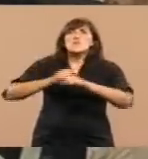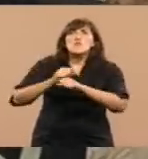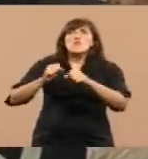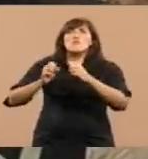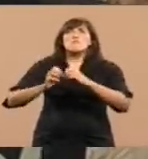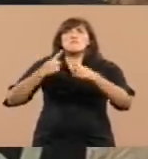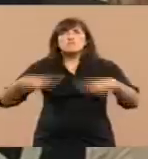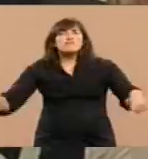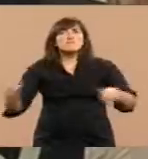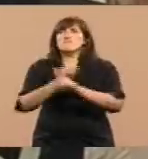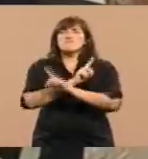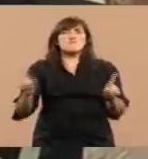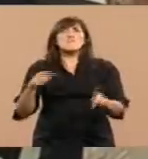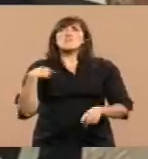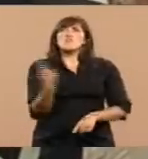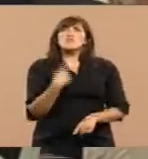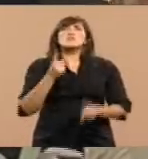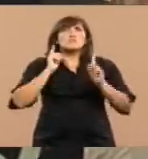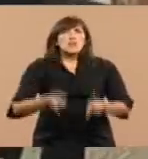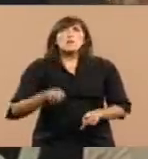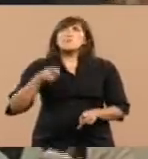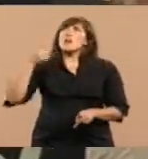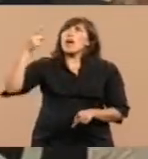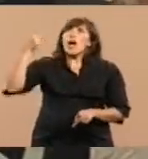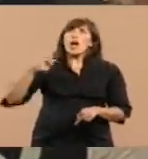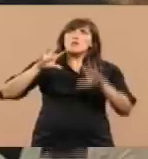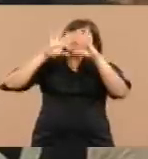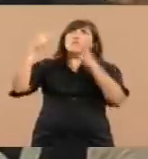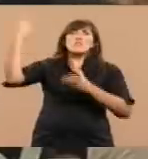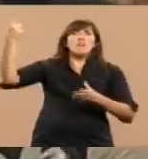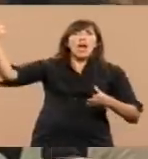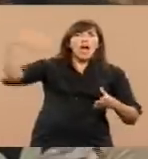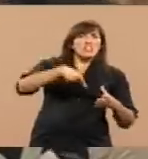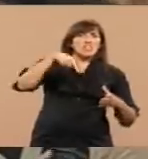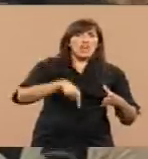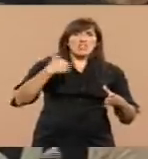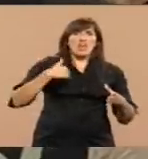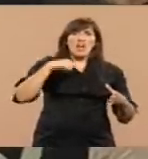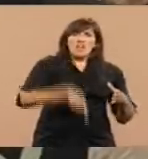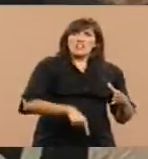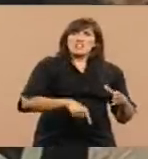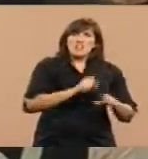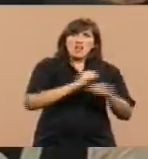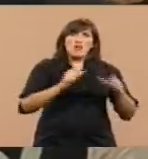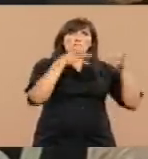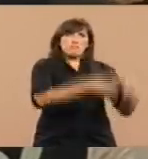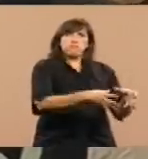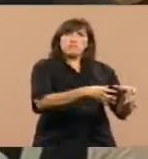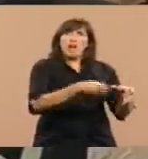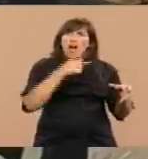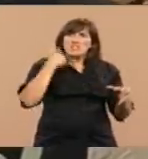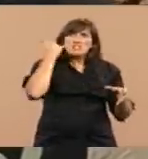que hemos sido objeto también de ataques del terrorismo internacional, a nosotros poner en duda siquiera